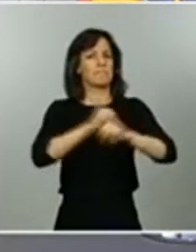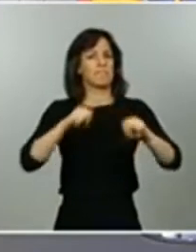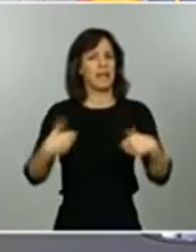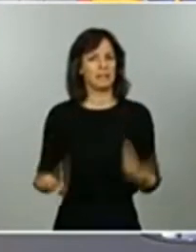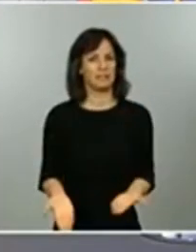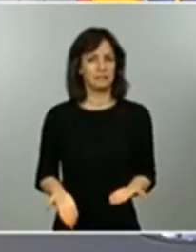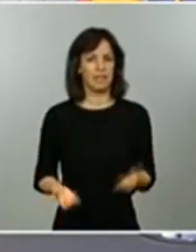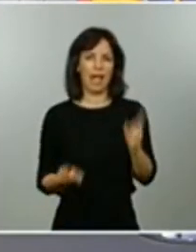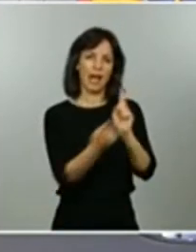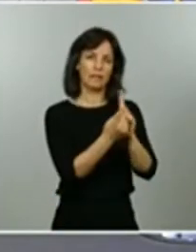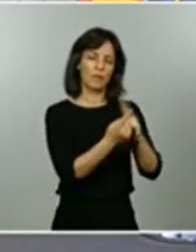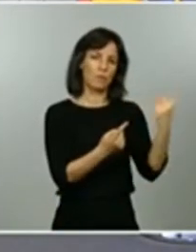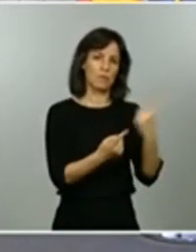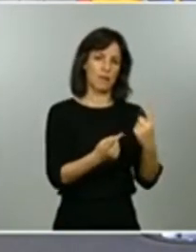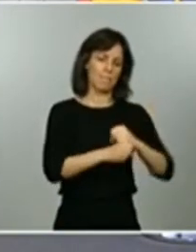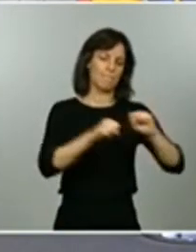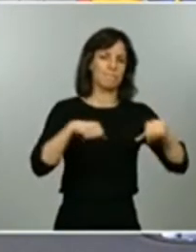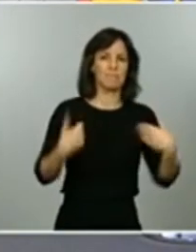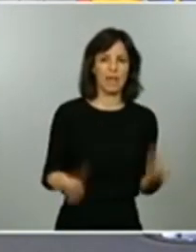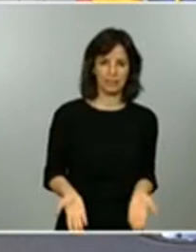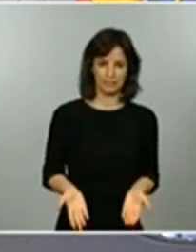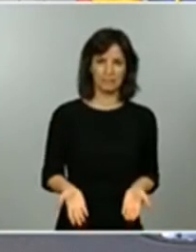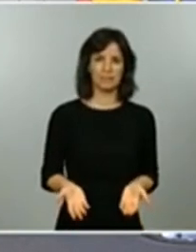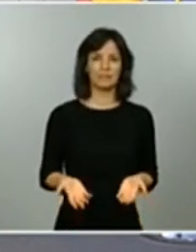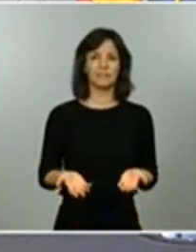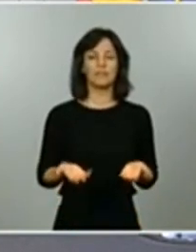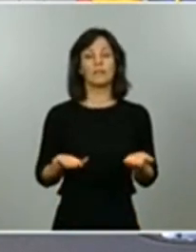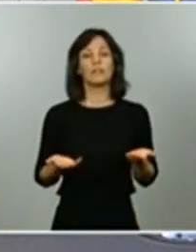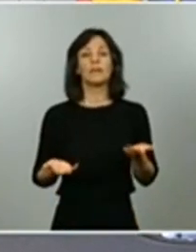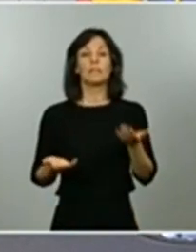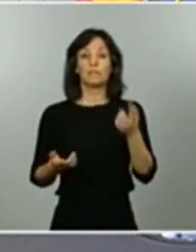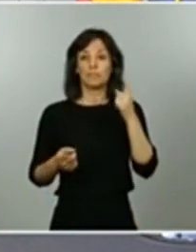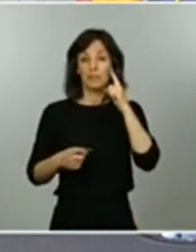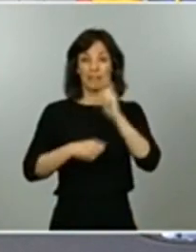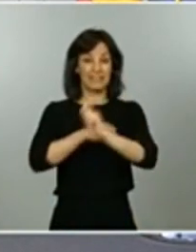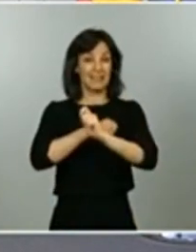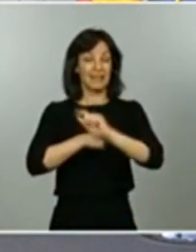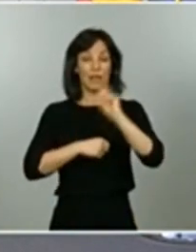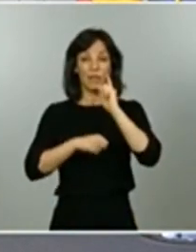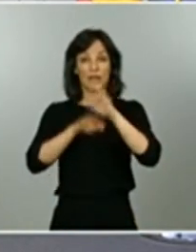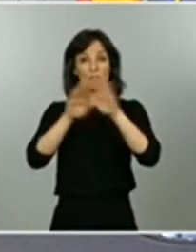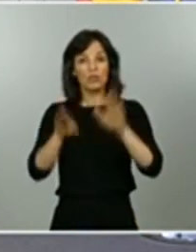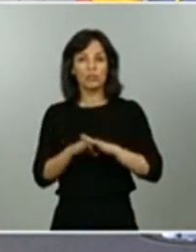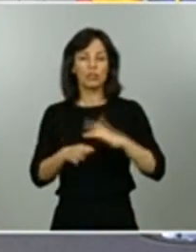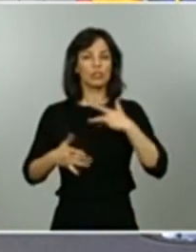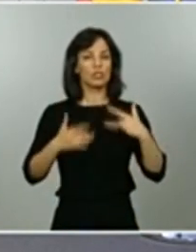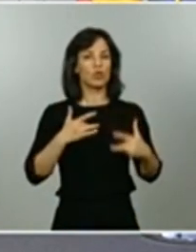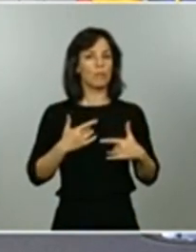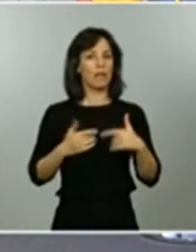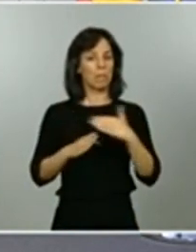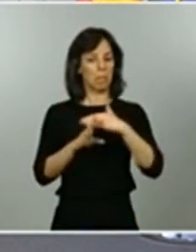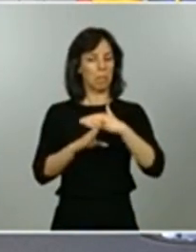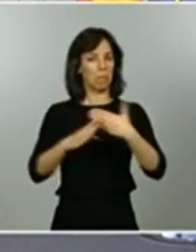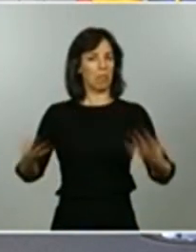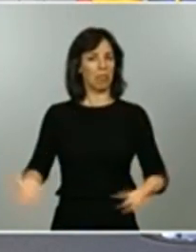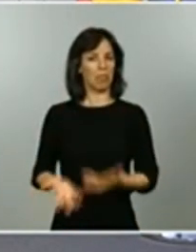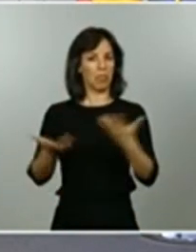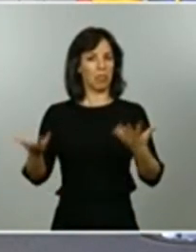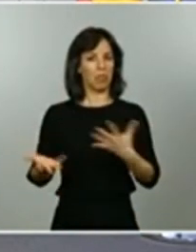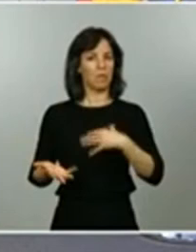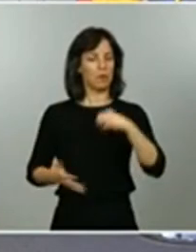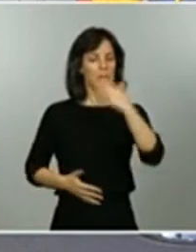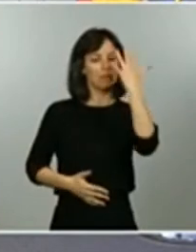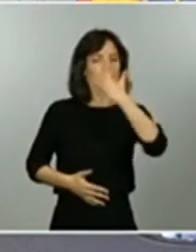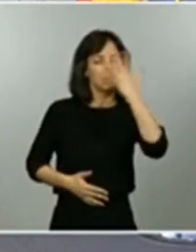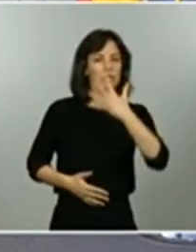de todos aquellos casos conforme a una estrategia de diagnóstico con su entematología grave o leve pues que puedan ser y sospechosos pues que puedan ser